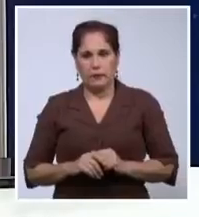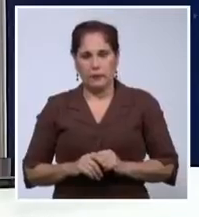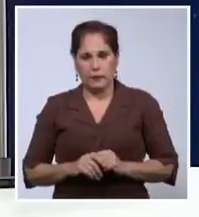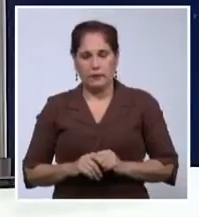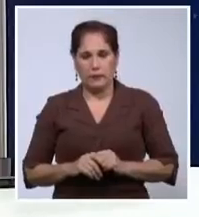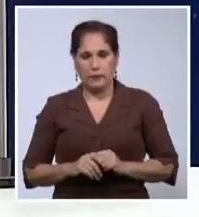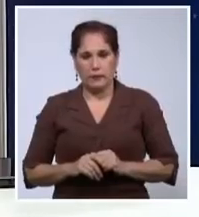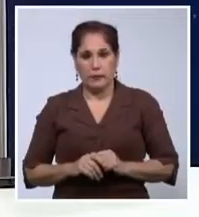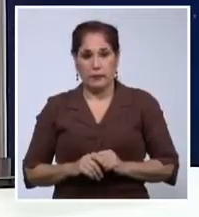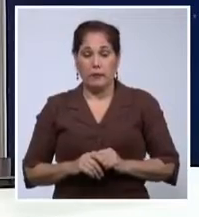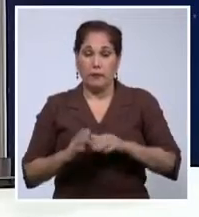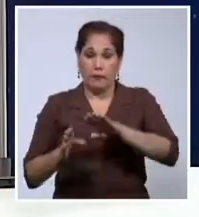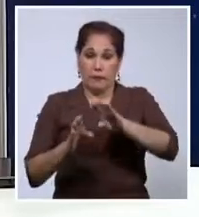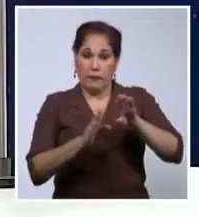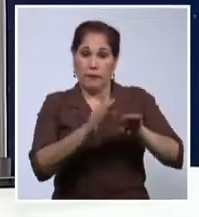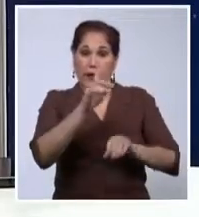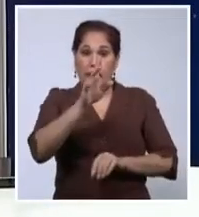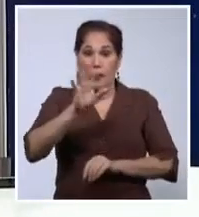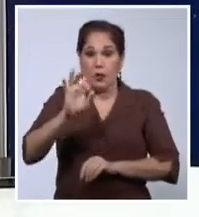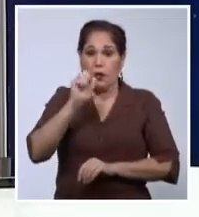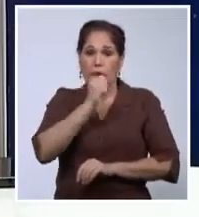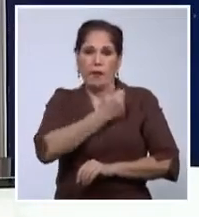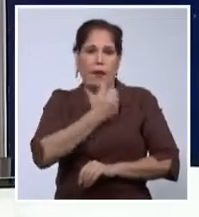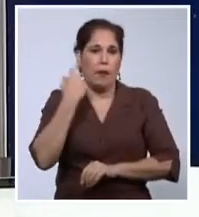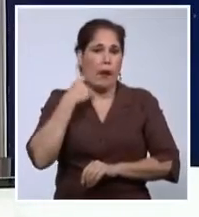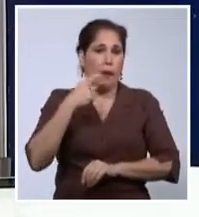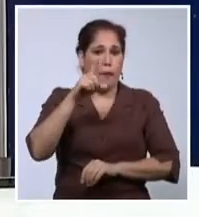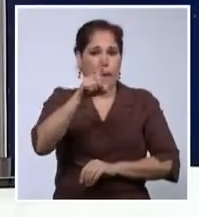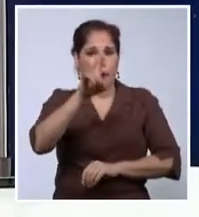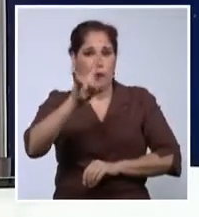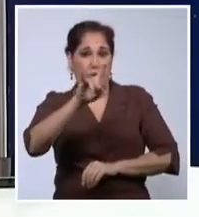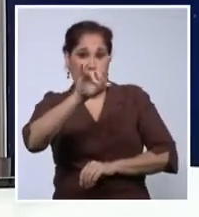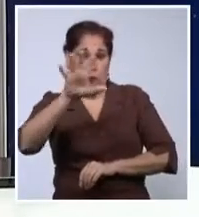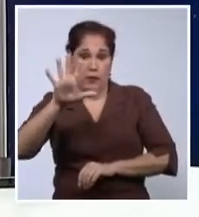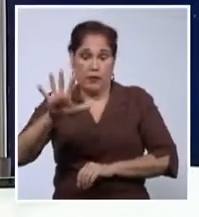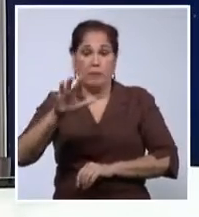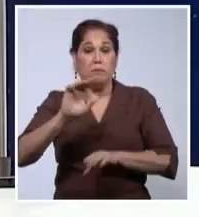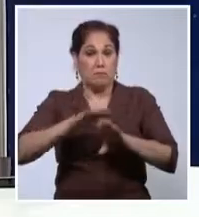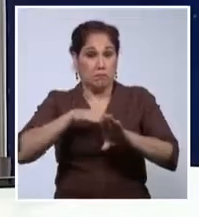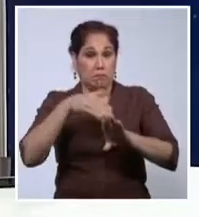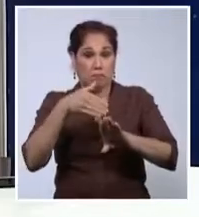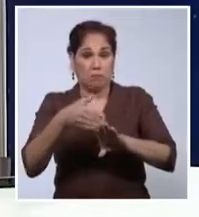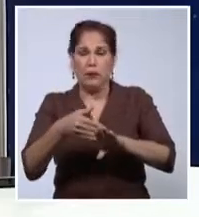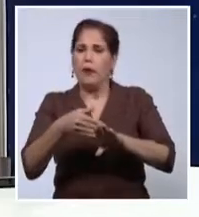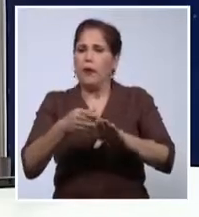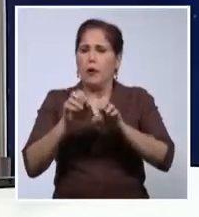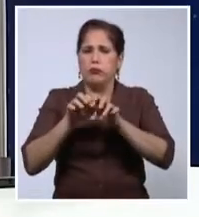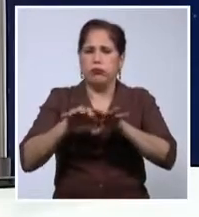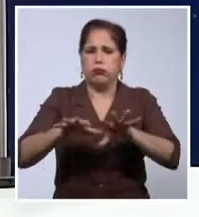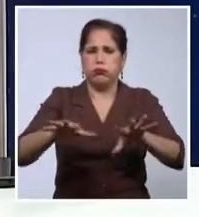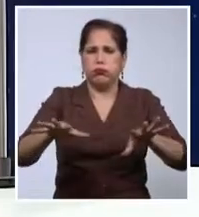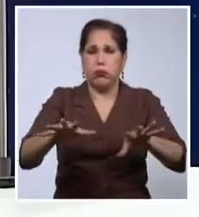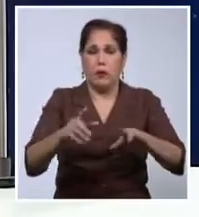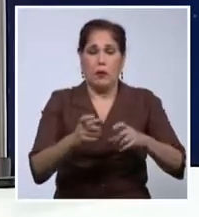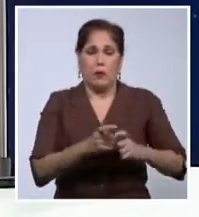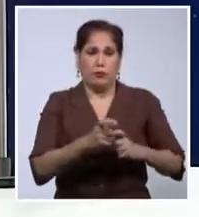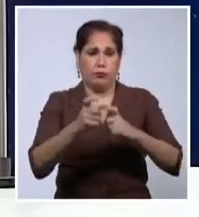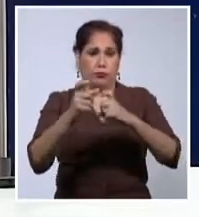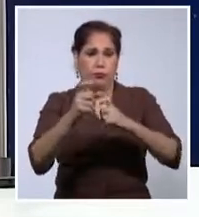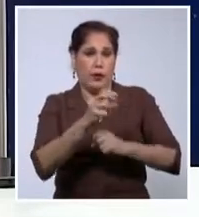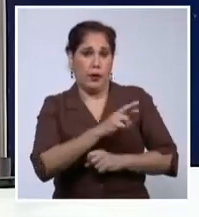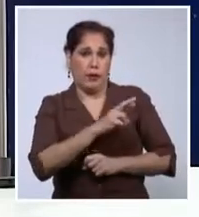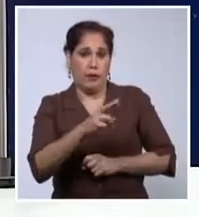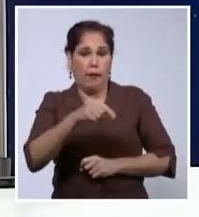El 18 de diciembre de 1956, tras el revés de alegría de Pío y la dispersión del naciente ejército rebelde,